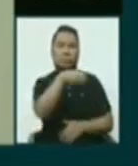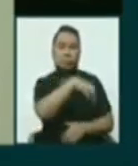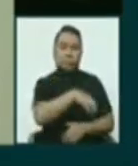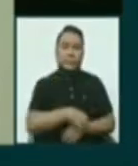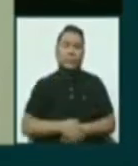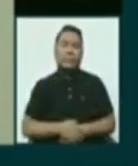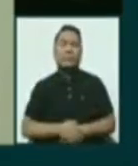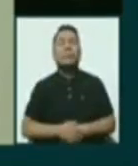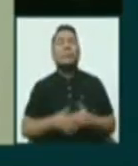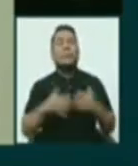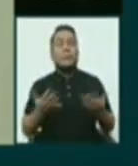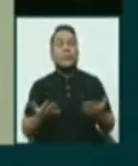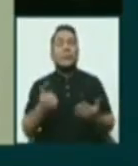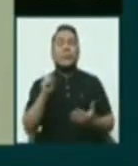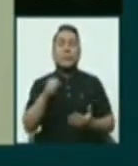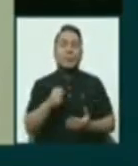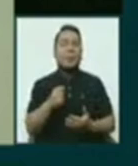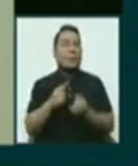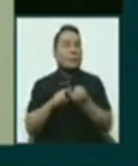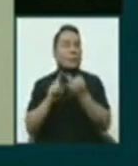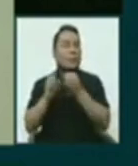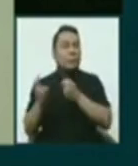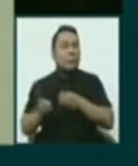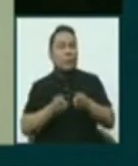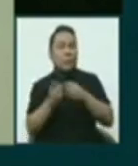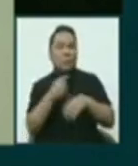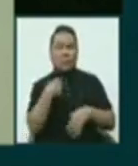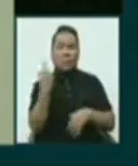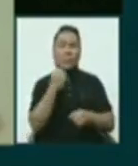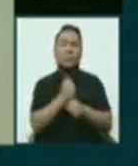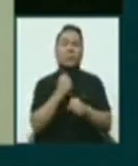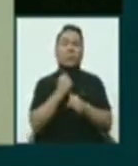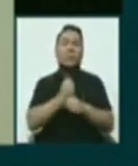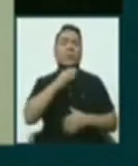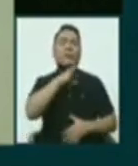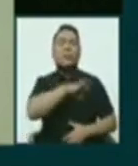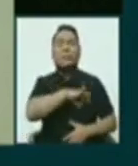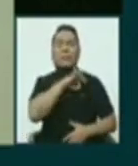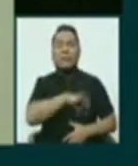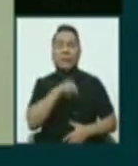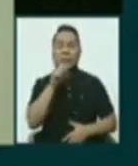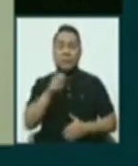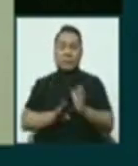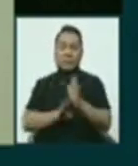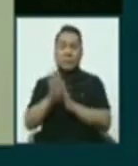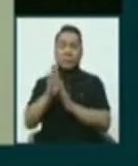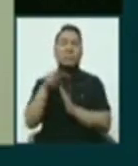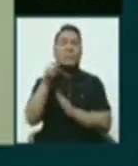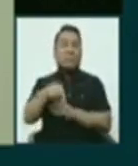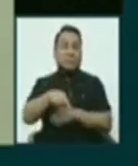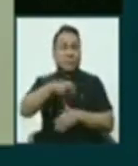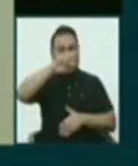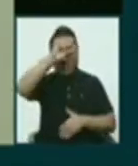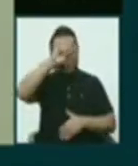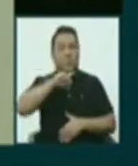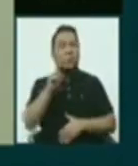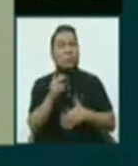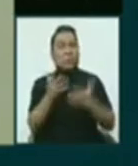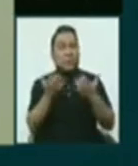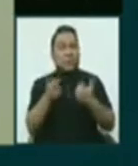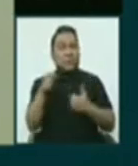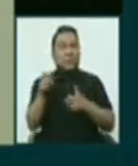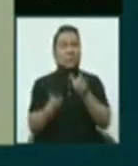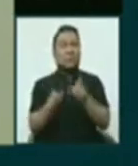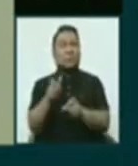Entonces, de una y otra manera, estamos trabajando para el beneficio y el progreso de la nación. No queremos que nuestros